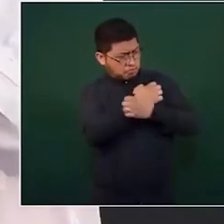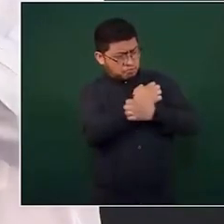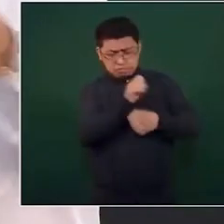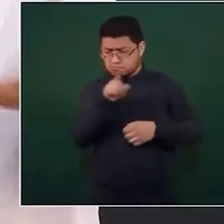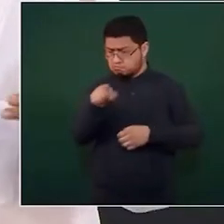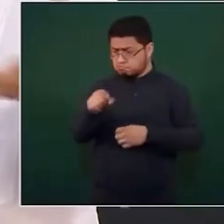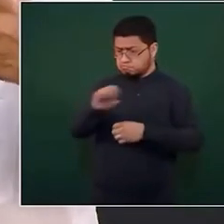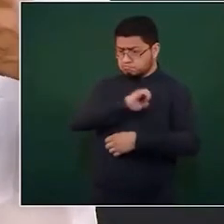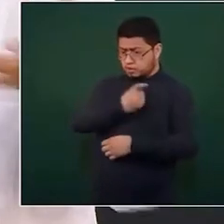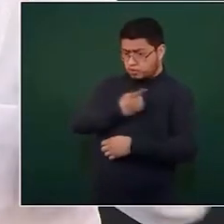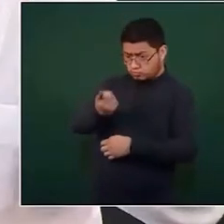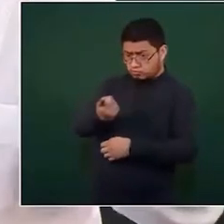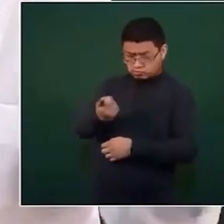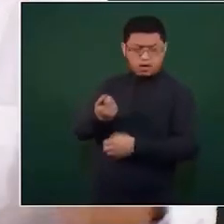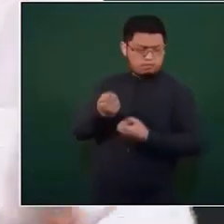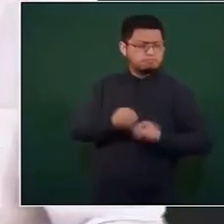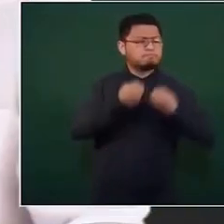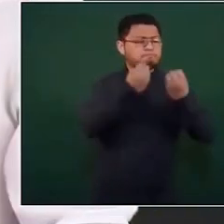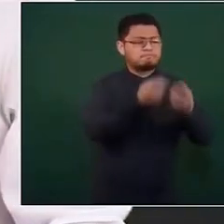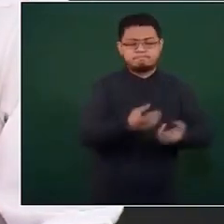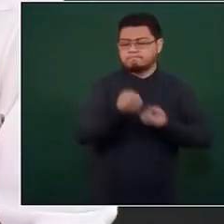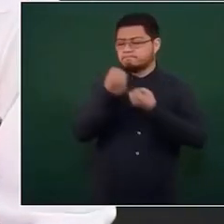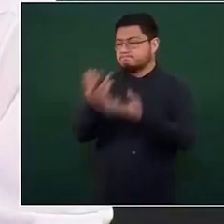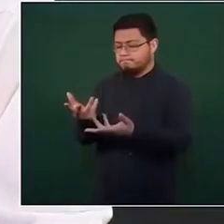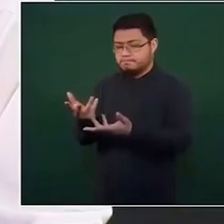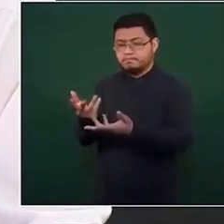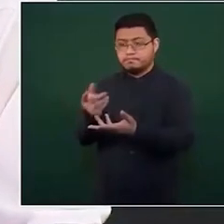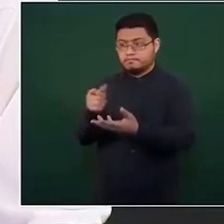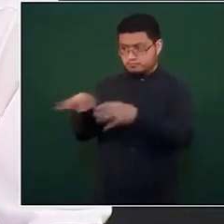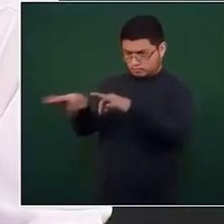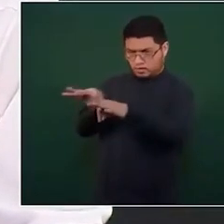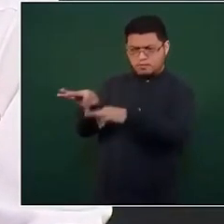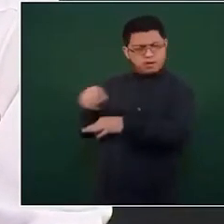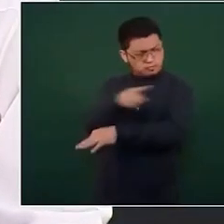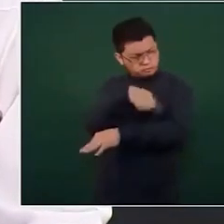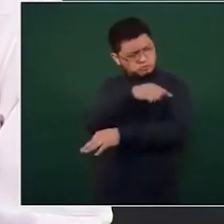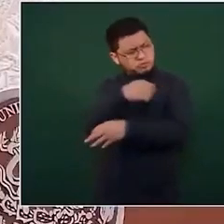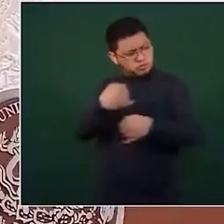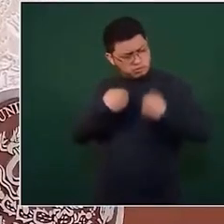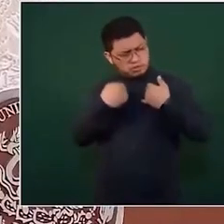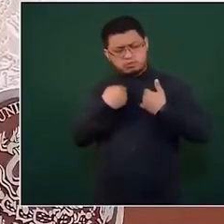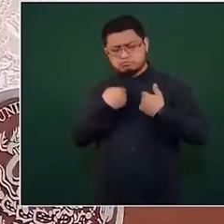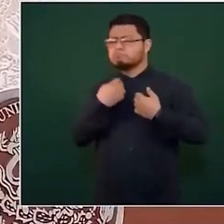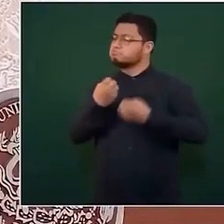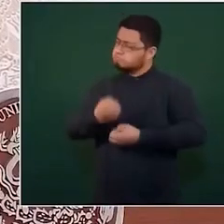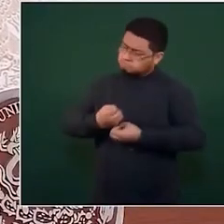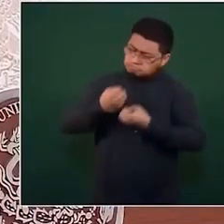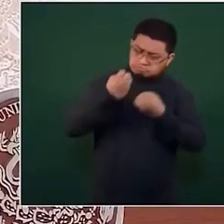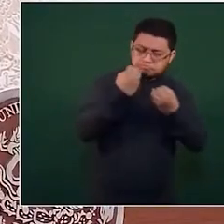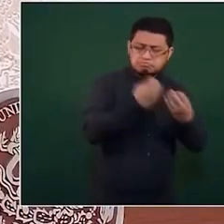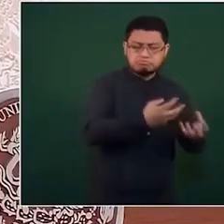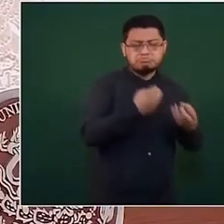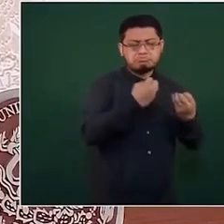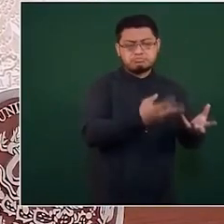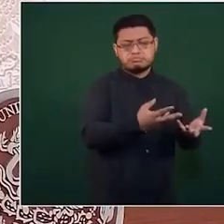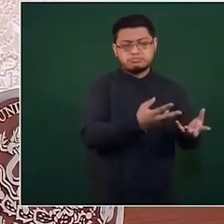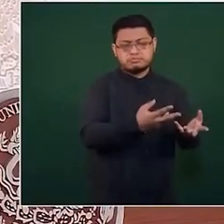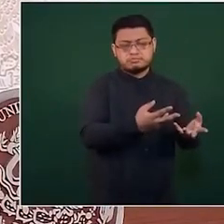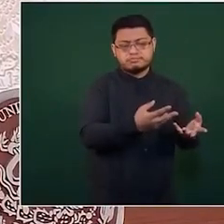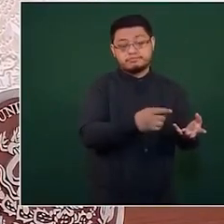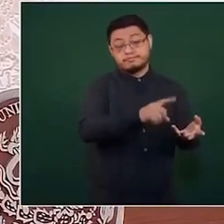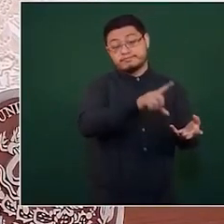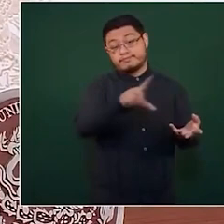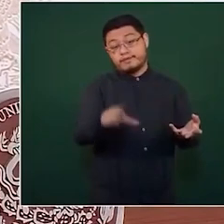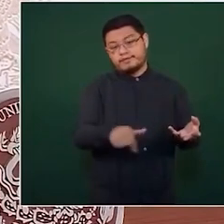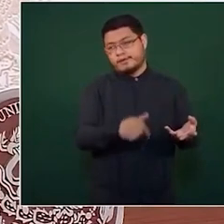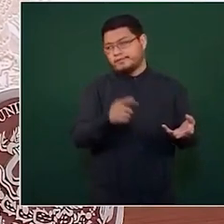no darle la oportunidad de trabajo a los jóvenes y que se les empuje a tomar el camino de las